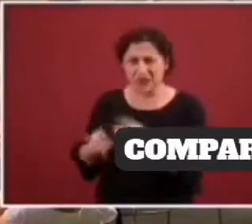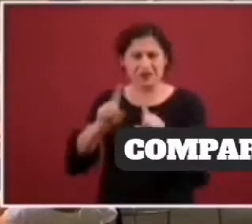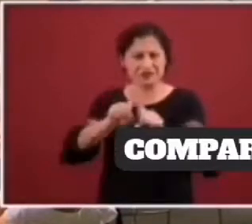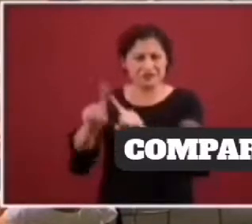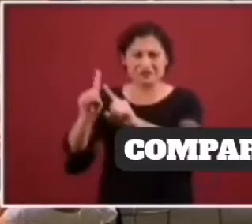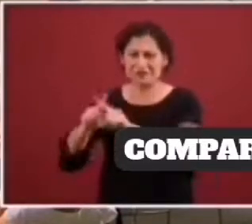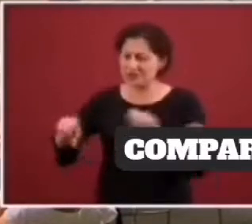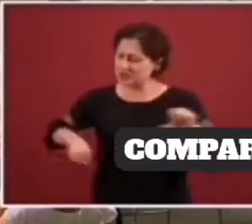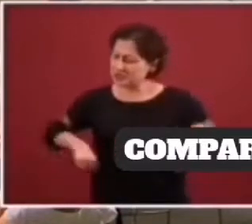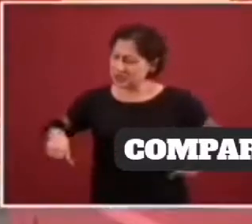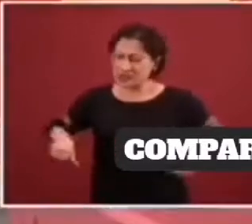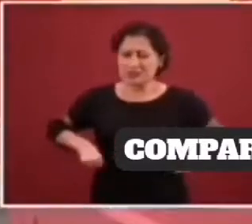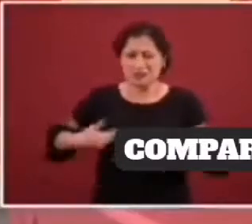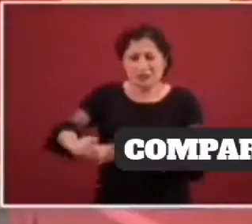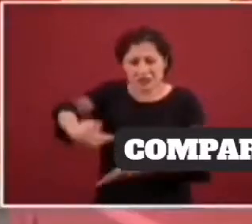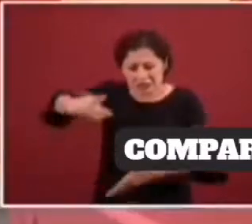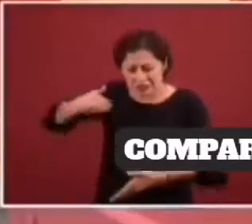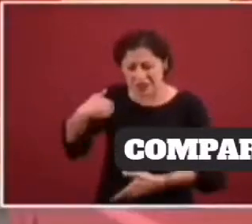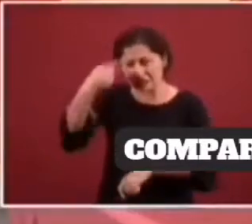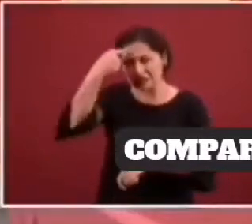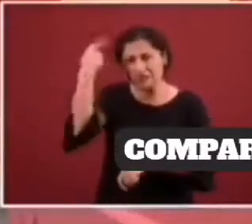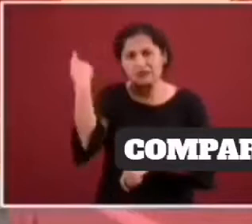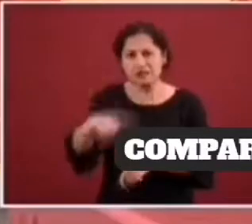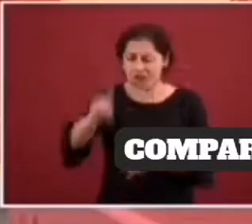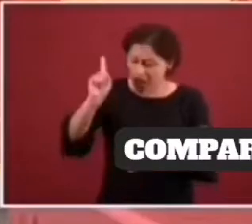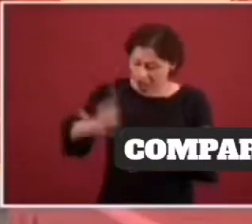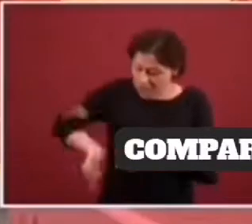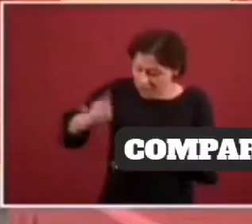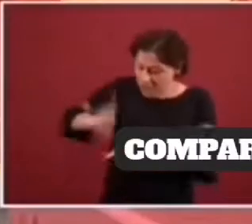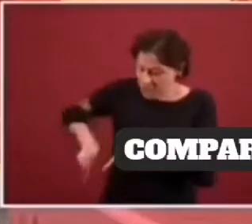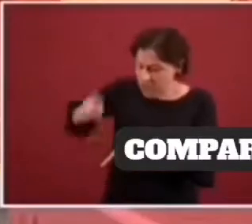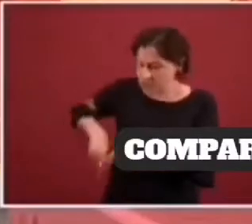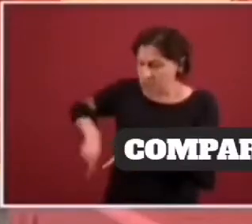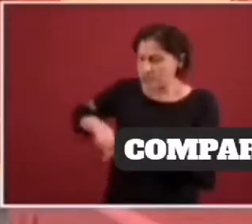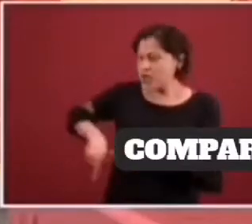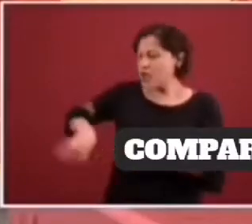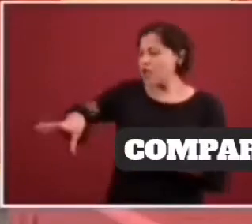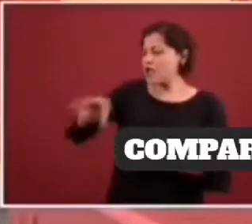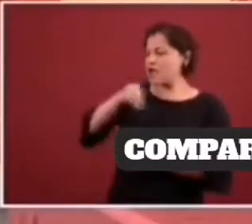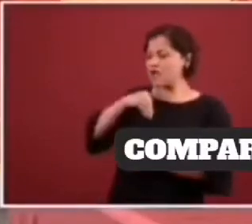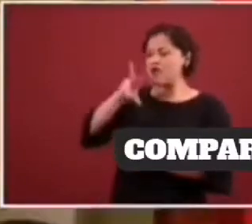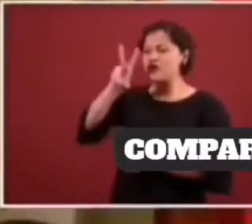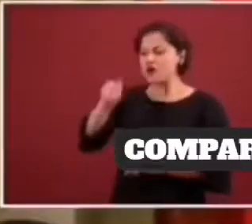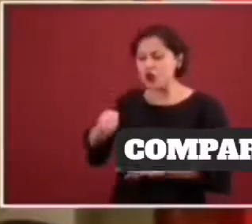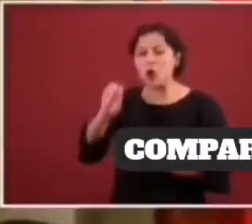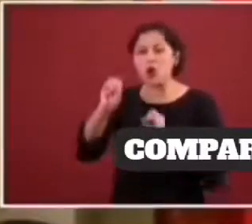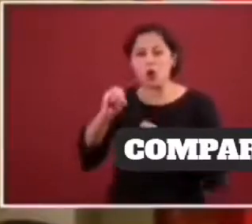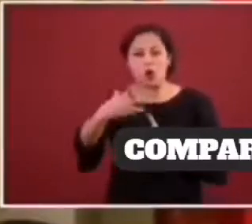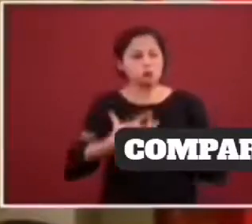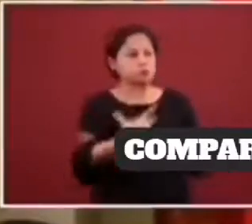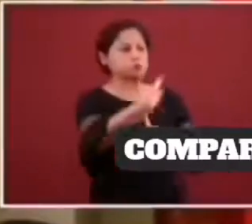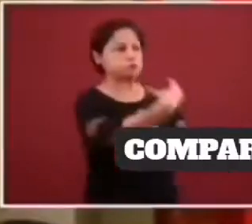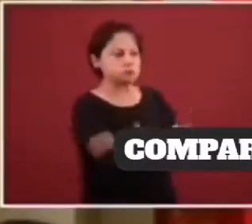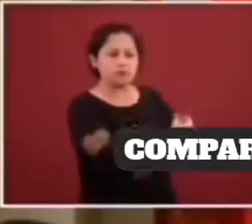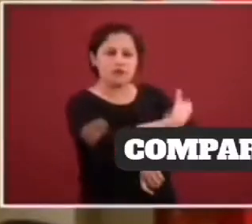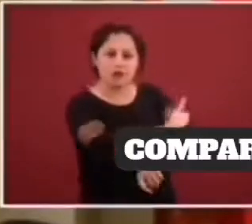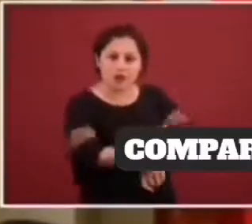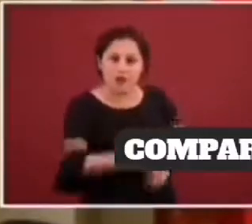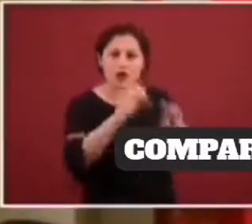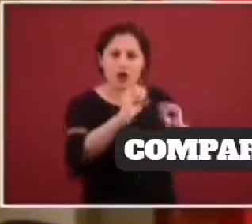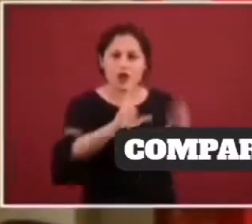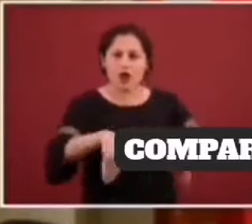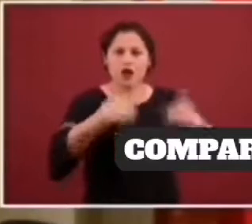muchas actividades preventivas que lo limitan de poderse infectar y llevar esa infección a su familia.